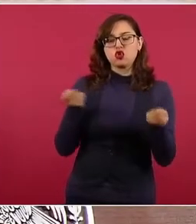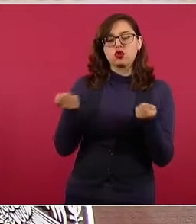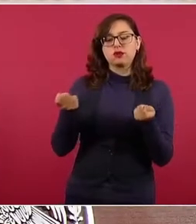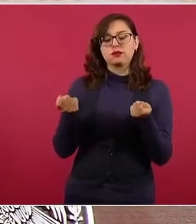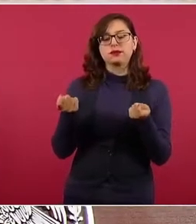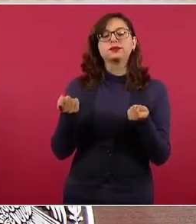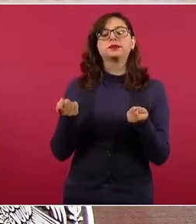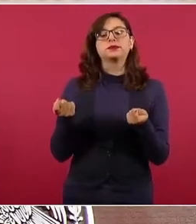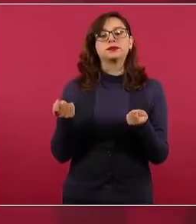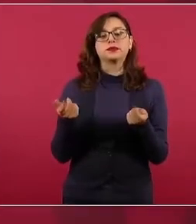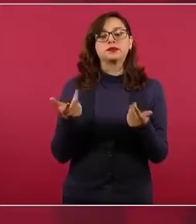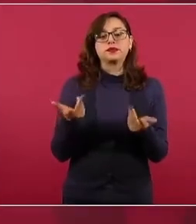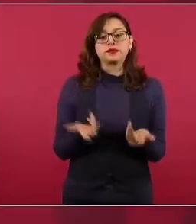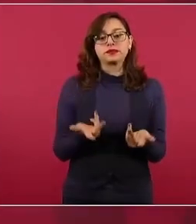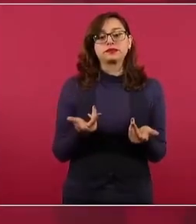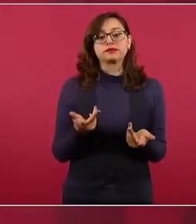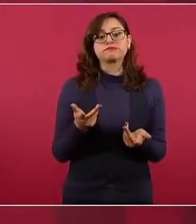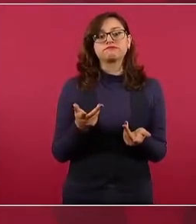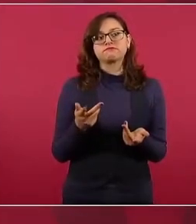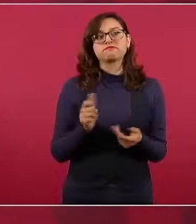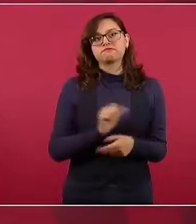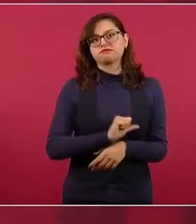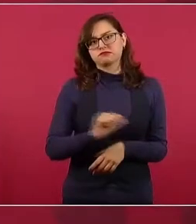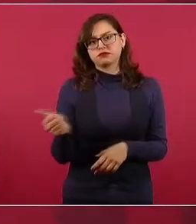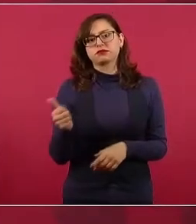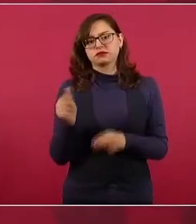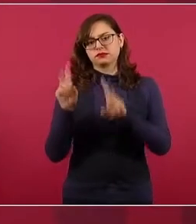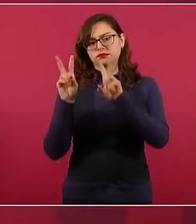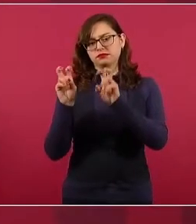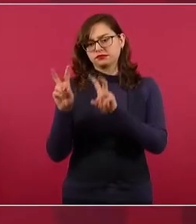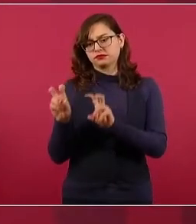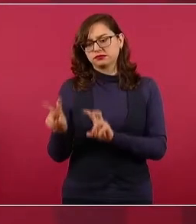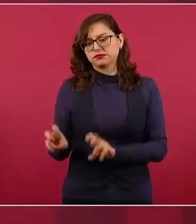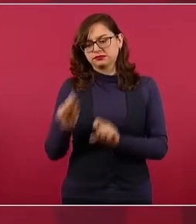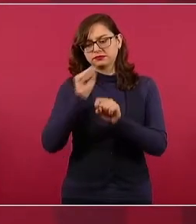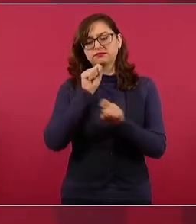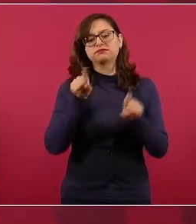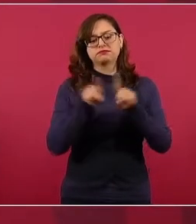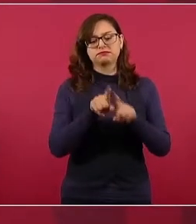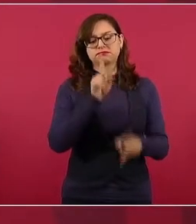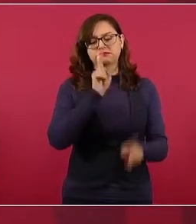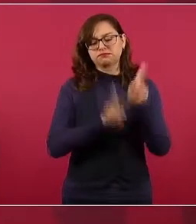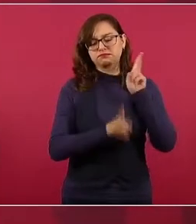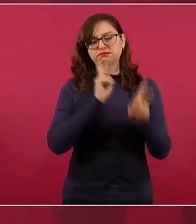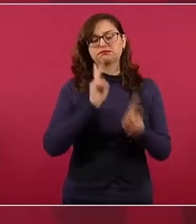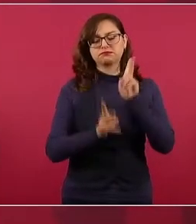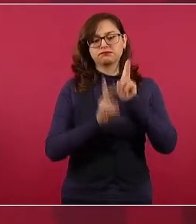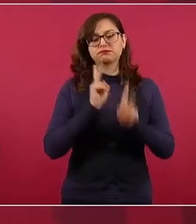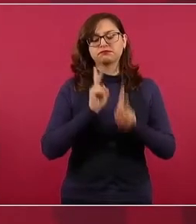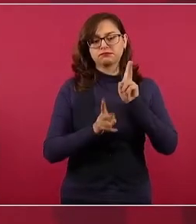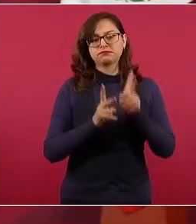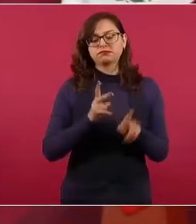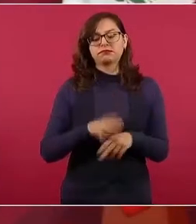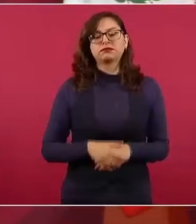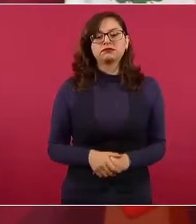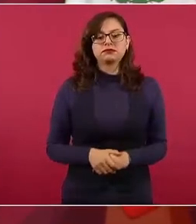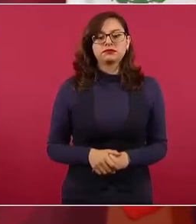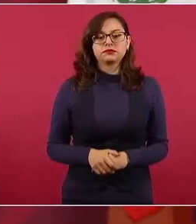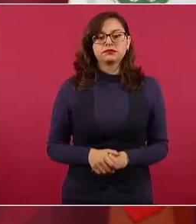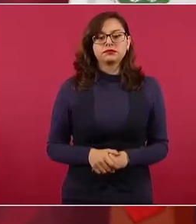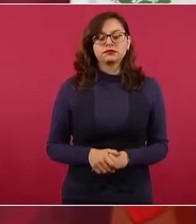otros temas que vamos a desarrollar,